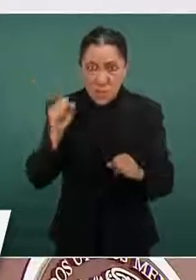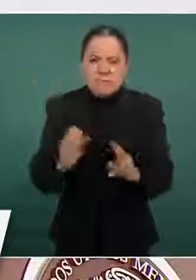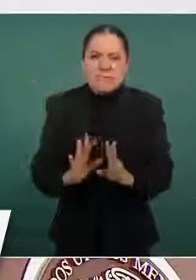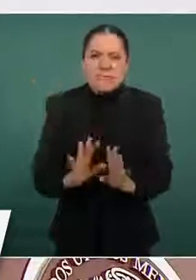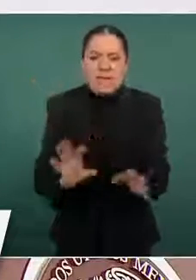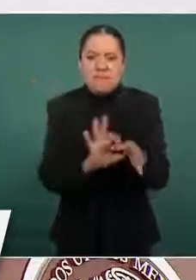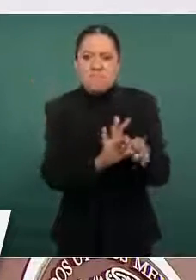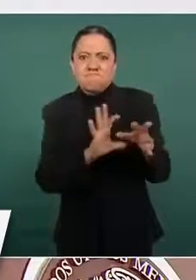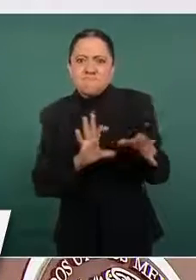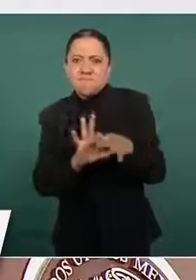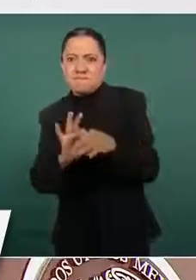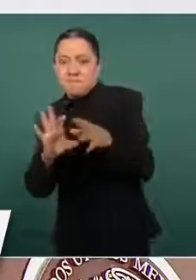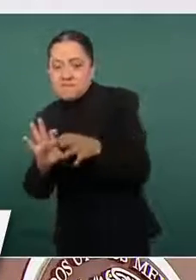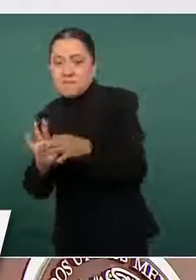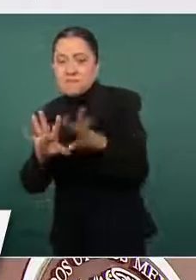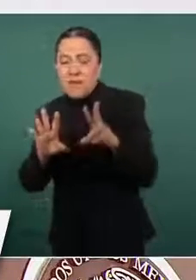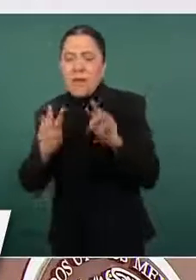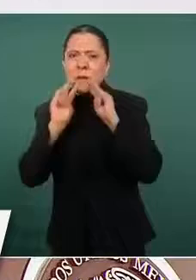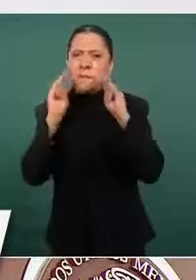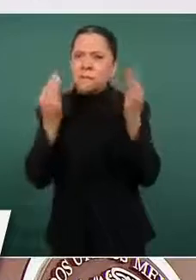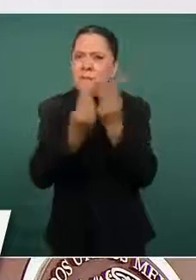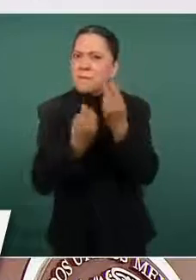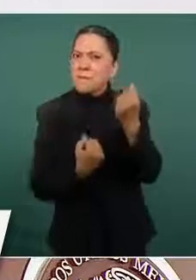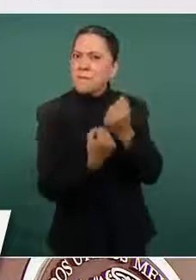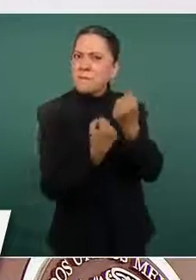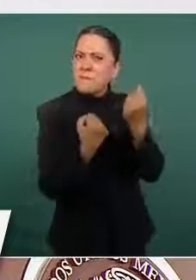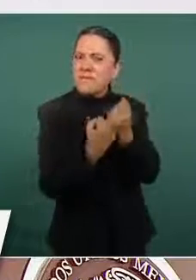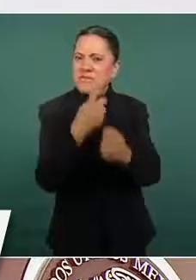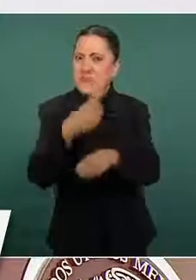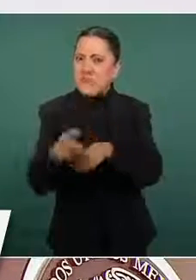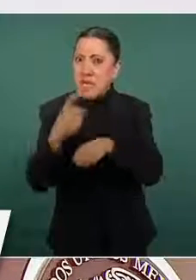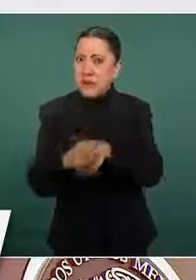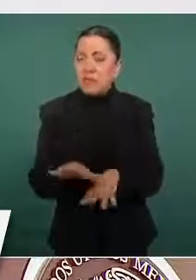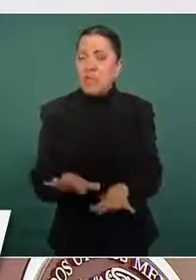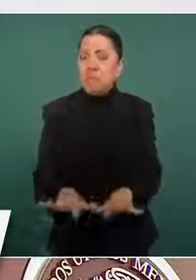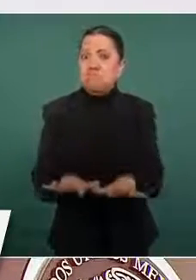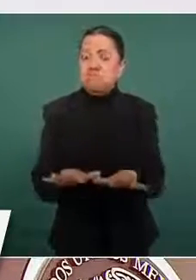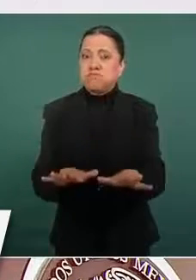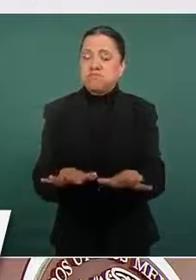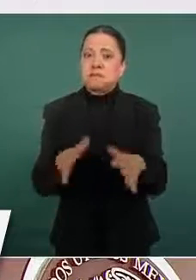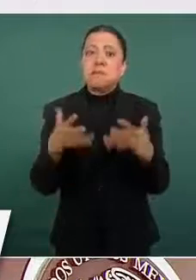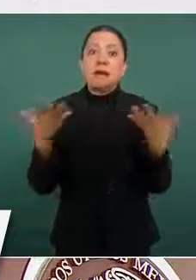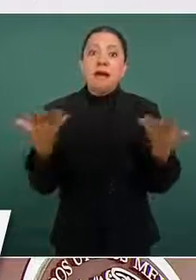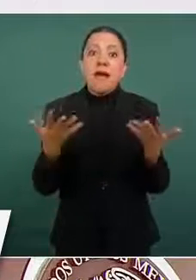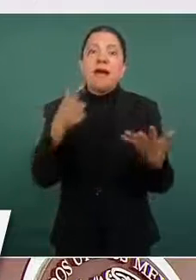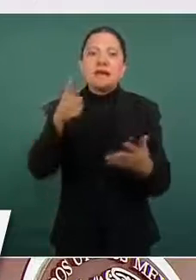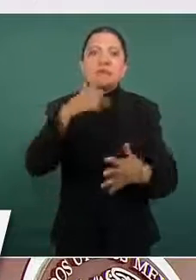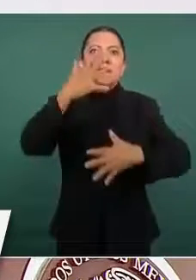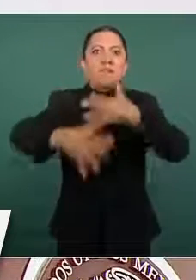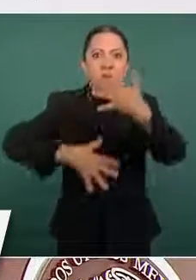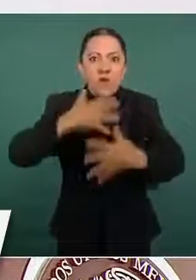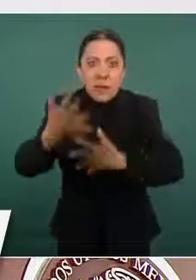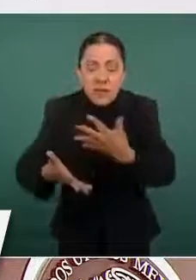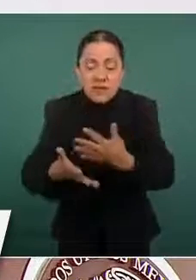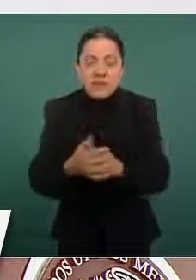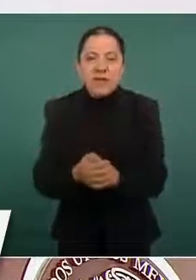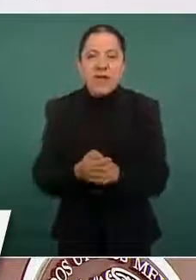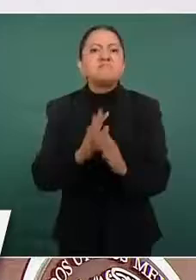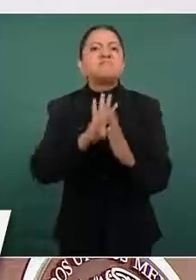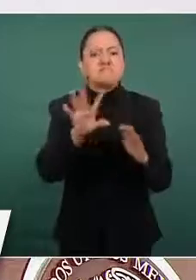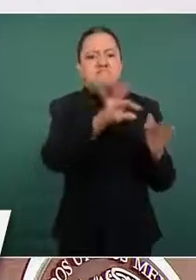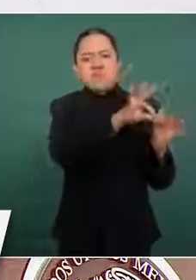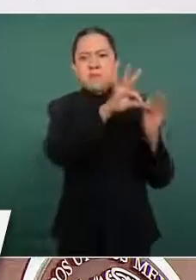células delictivas de alto impacto, generadoras de violencia y llevando ante la